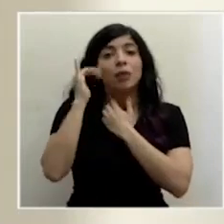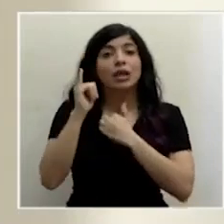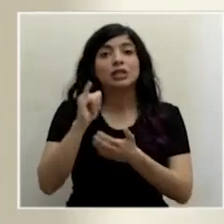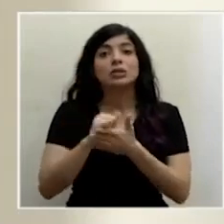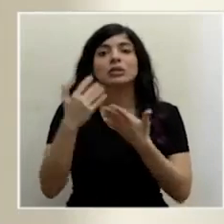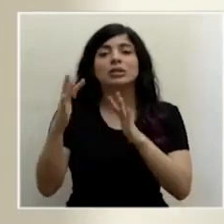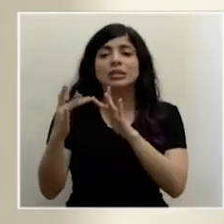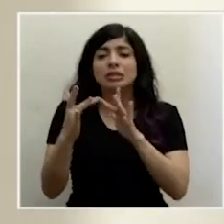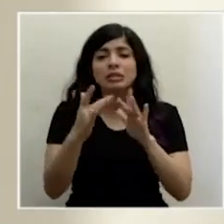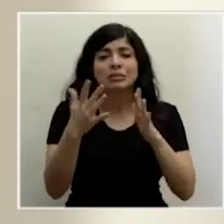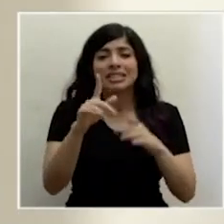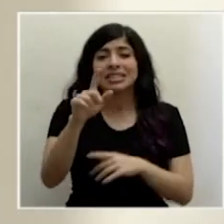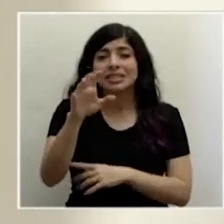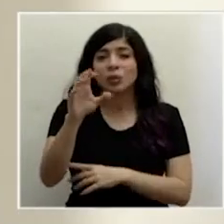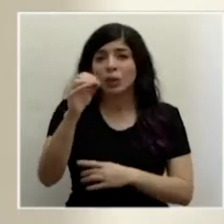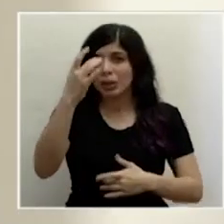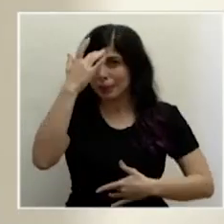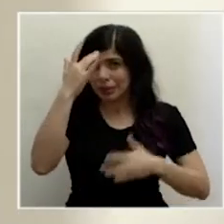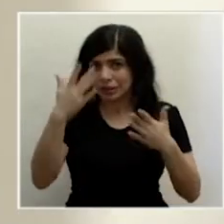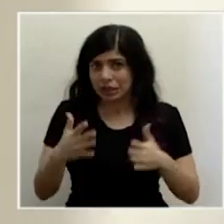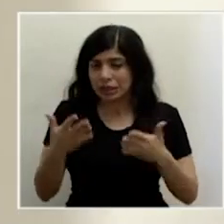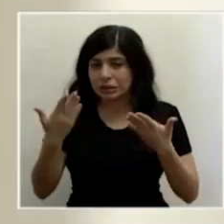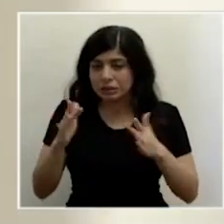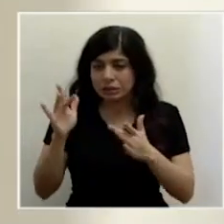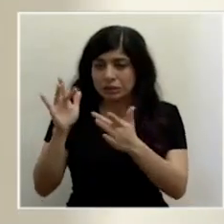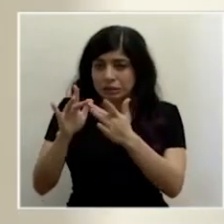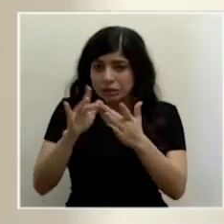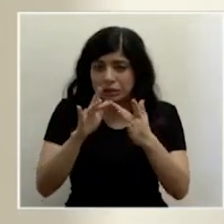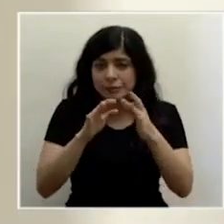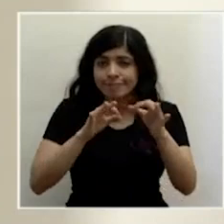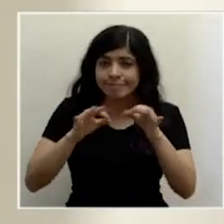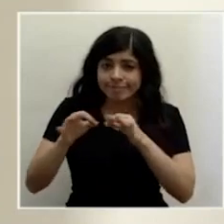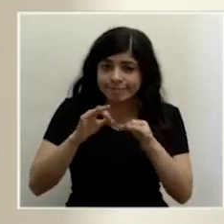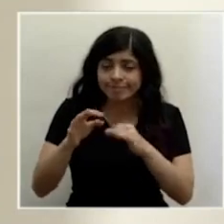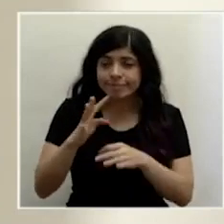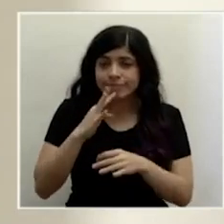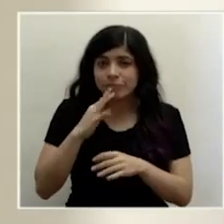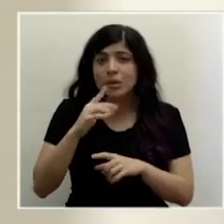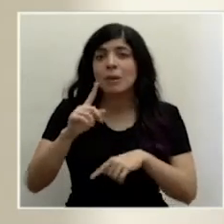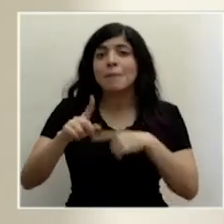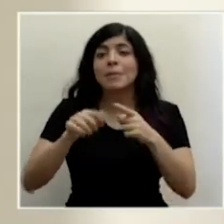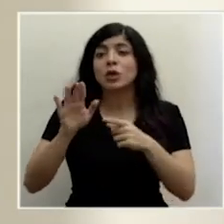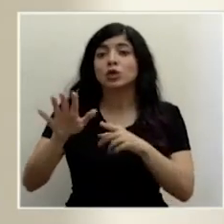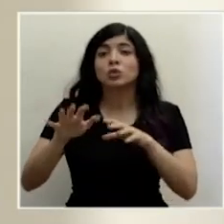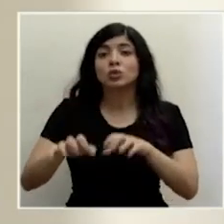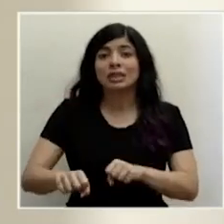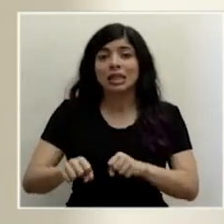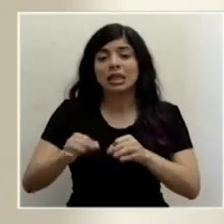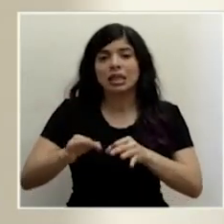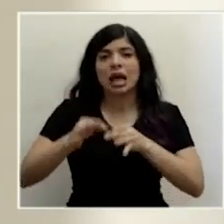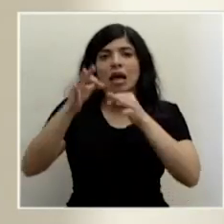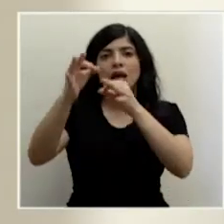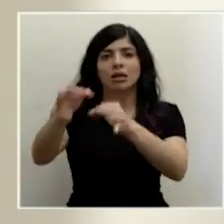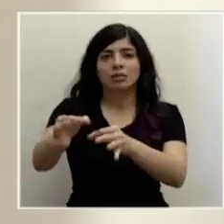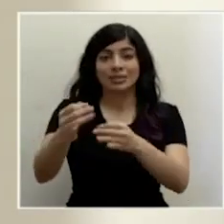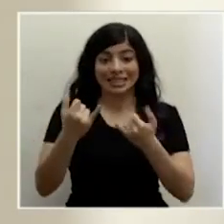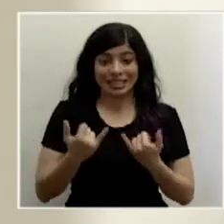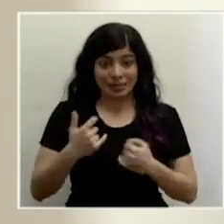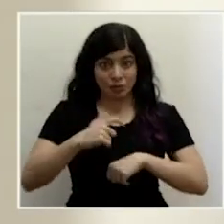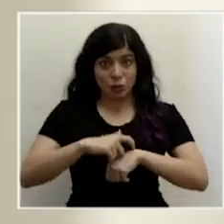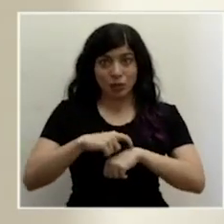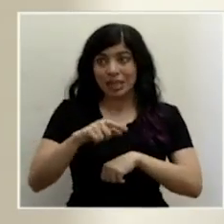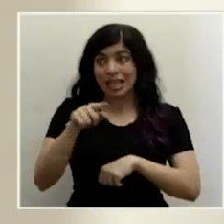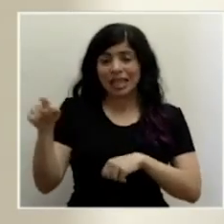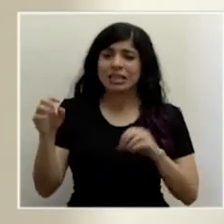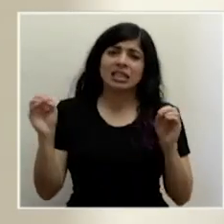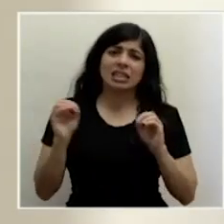aproximadamente 150 pacientes, hemos hablado con ellos, les vamos a reprogramar las citas y en estos momentos ninguno de